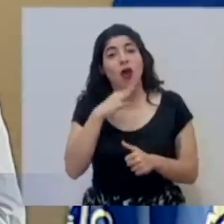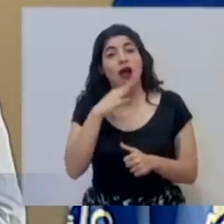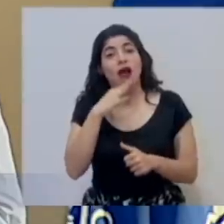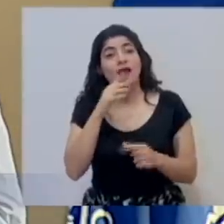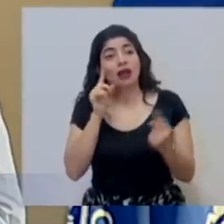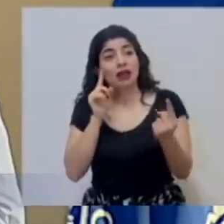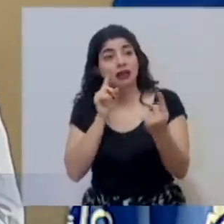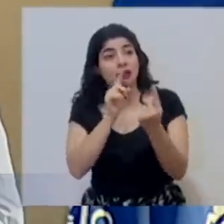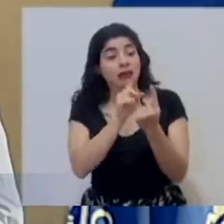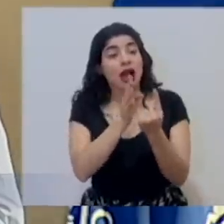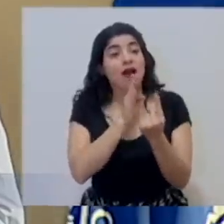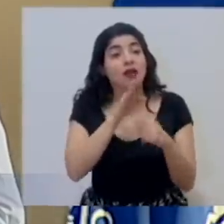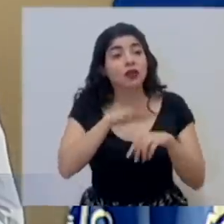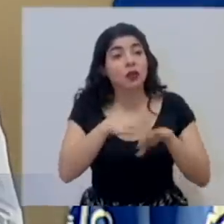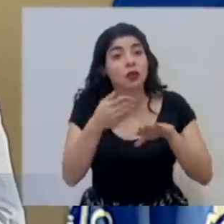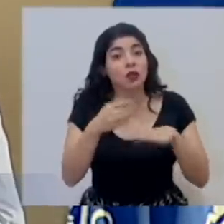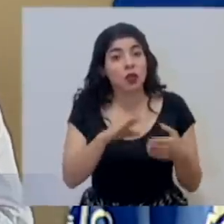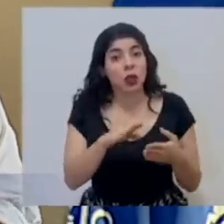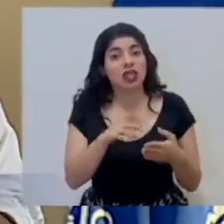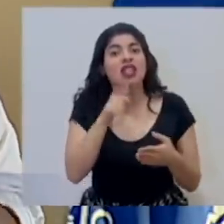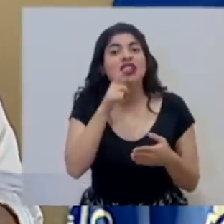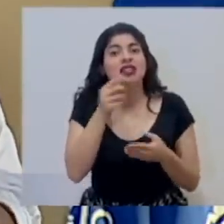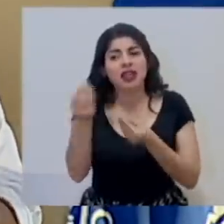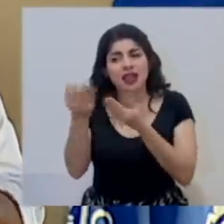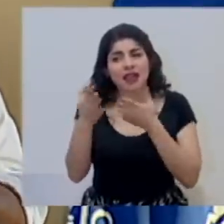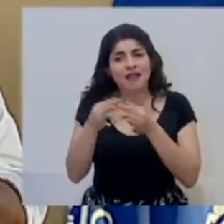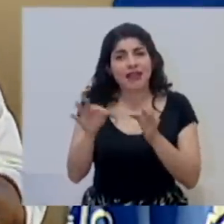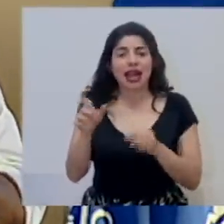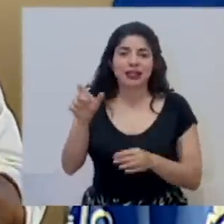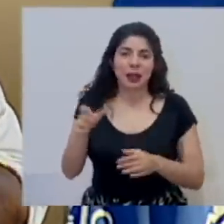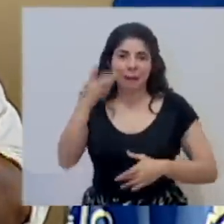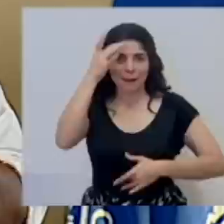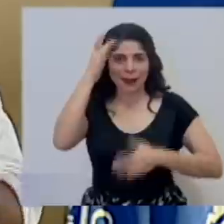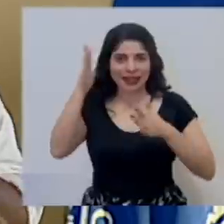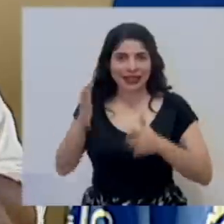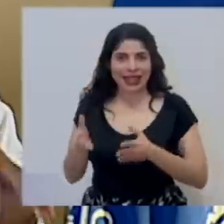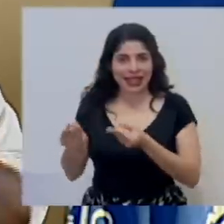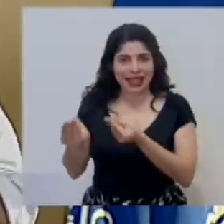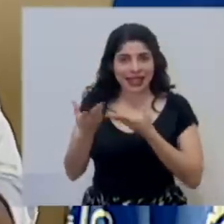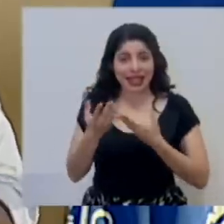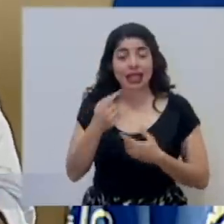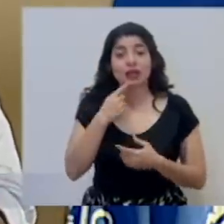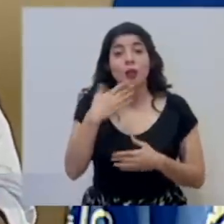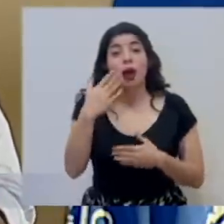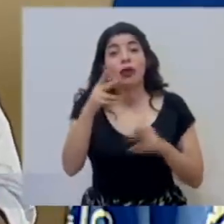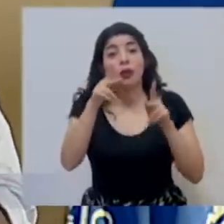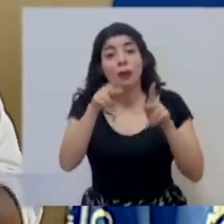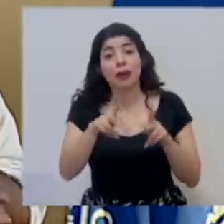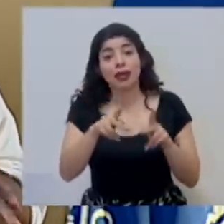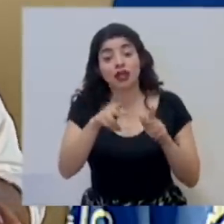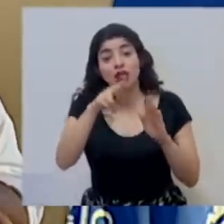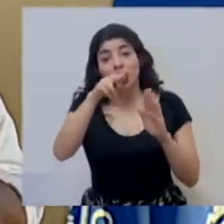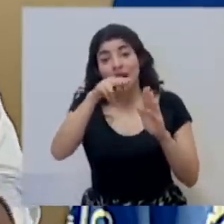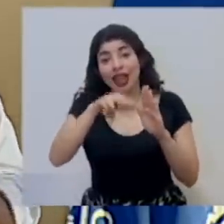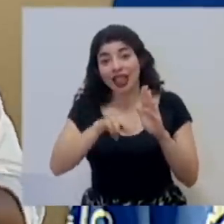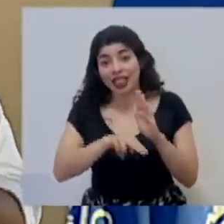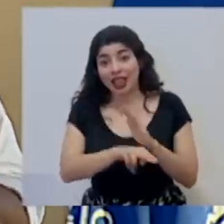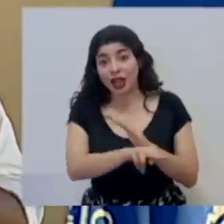toca hablar de la muerte con algún paciente, y me la dijo un paciente, de hecho. Cuando se entierra a alguien,